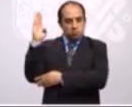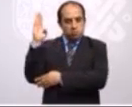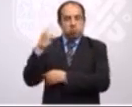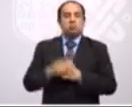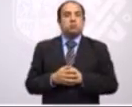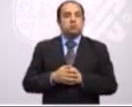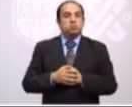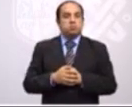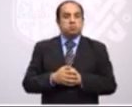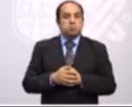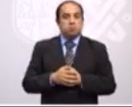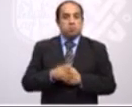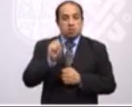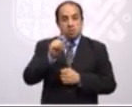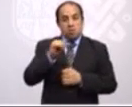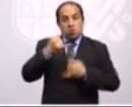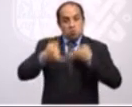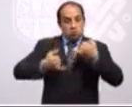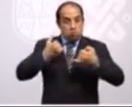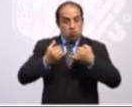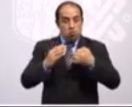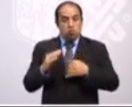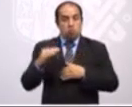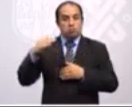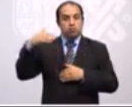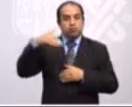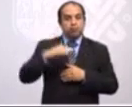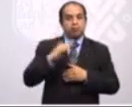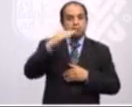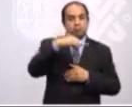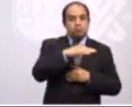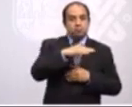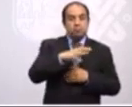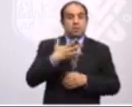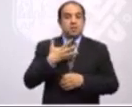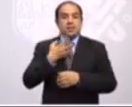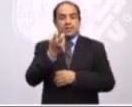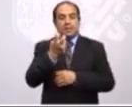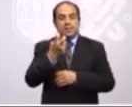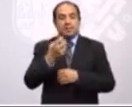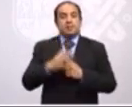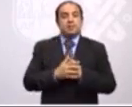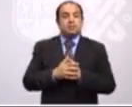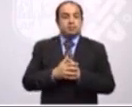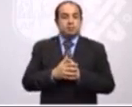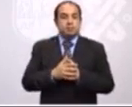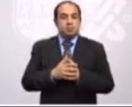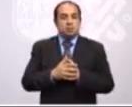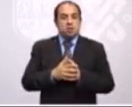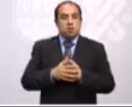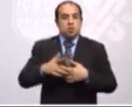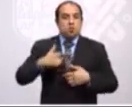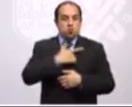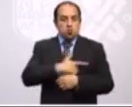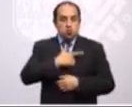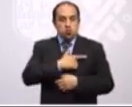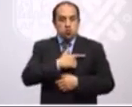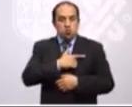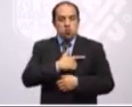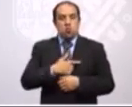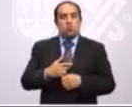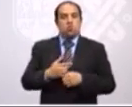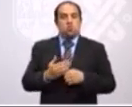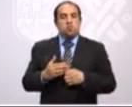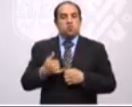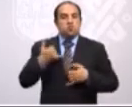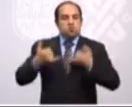Atracciones mecánicas, digamos, mucho en la lógica de este gusto por los juegos mecánicos intensos, aunque